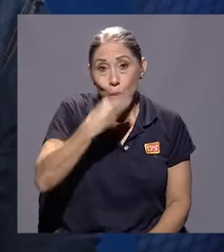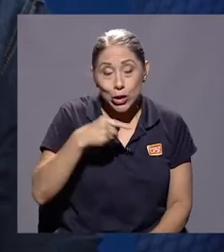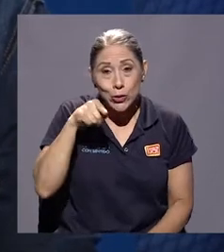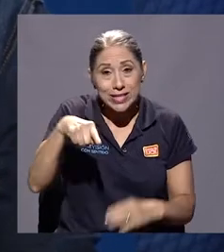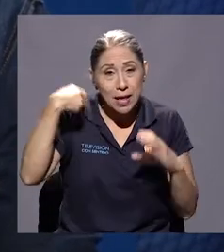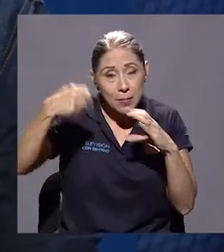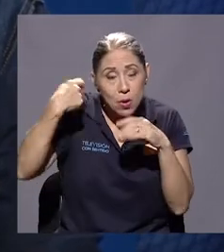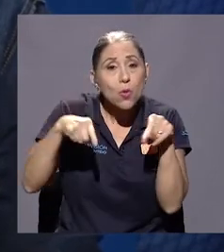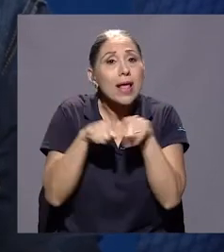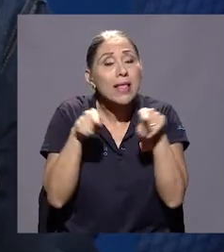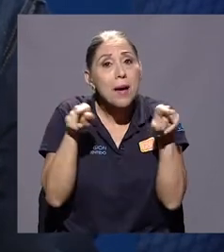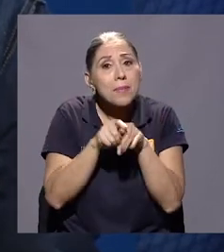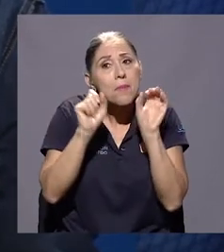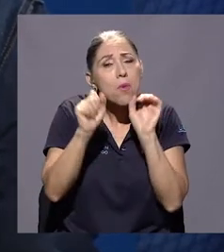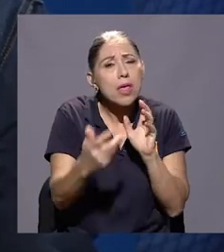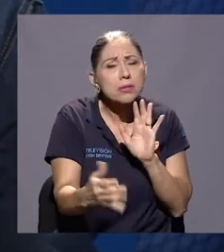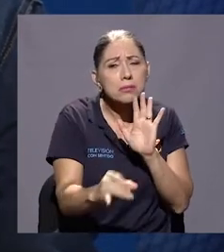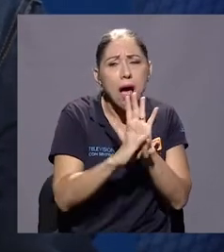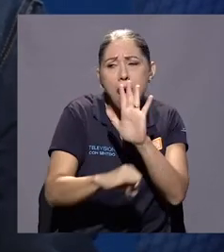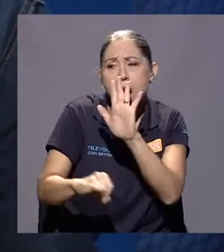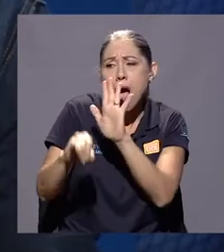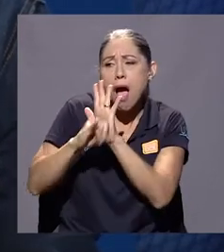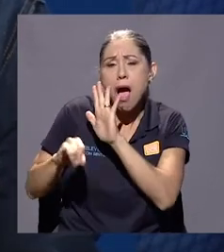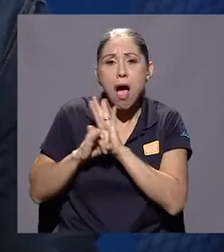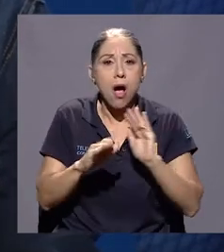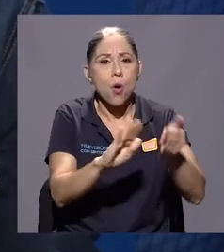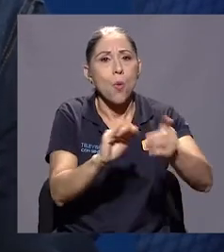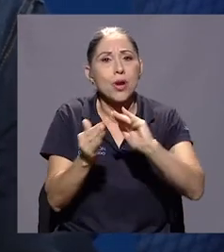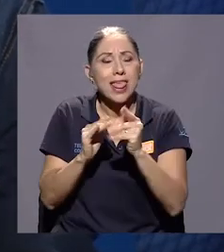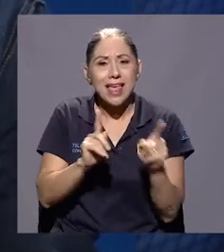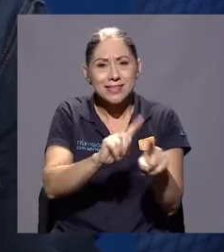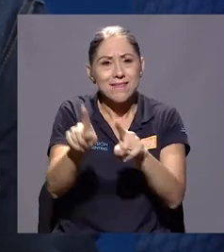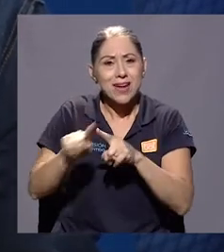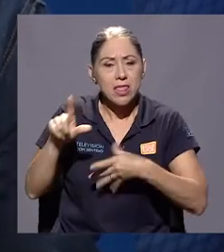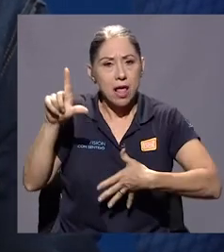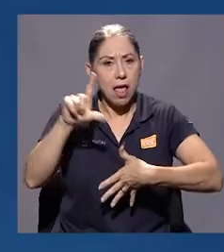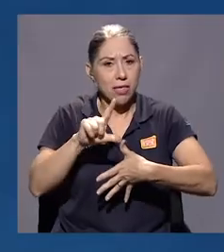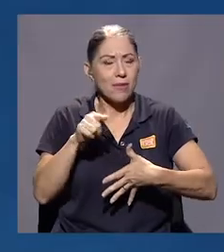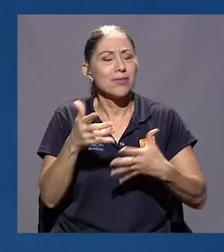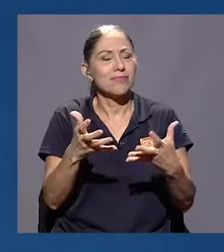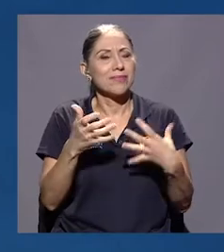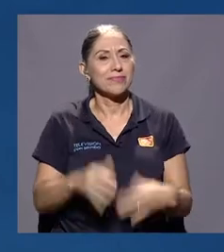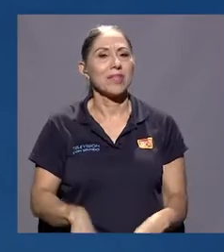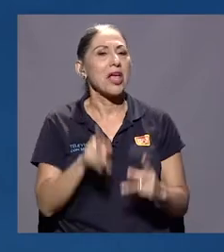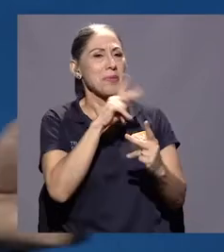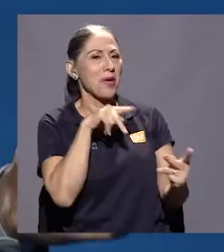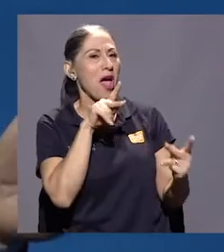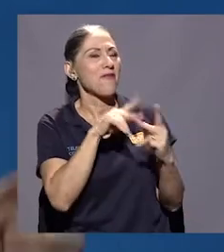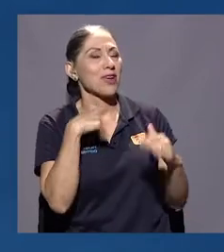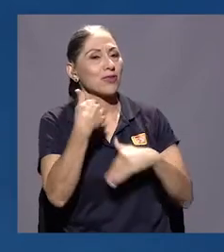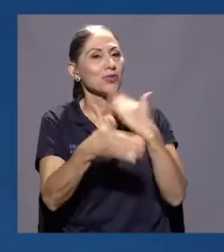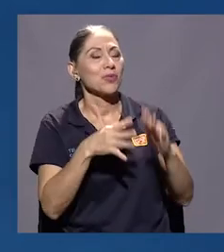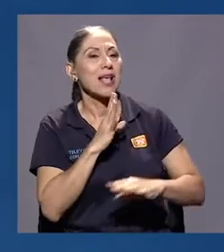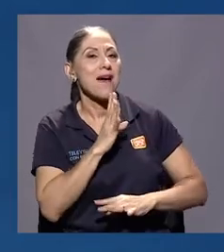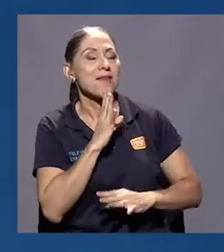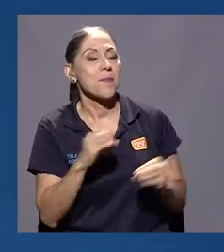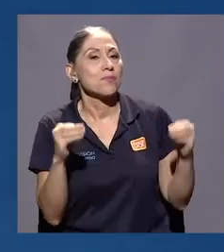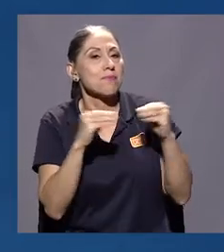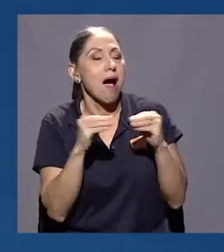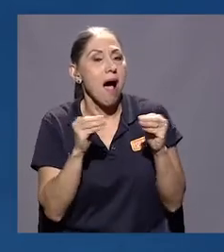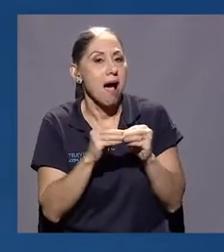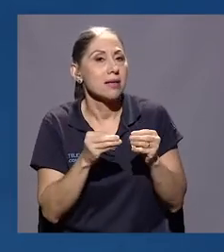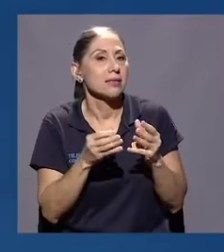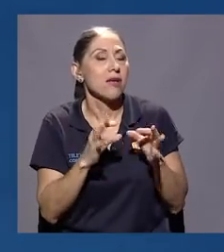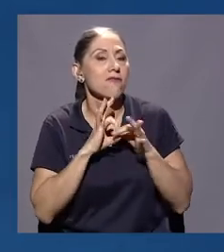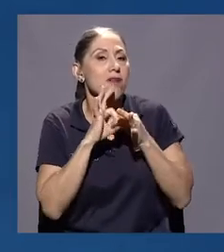también en otras comunidades marginales de Latinoamérica y esa era nuestra intención. Perfecto, vamos a seguir hablando de aspectos